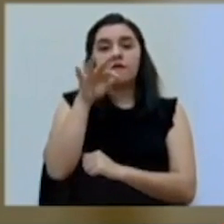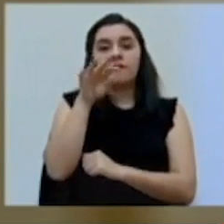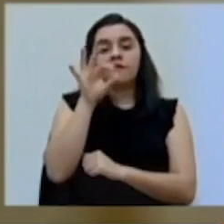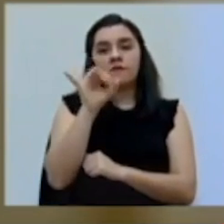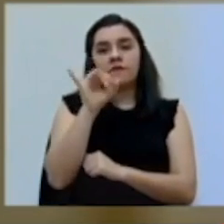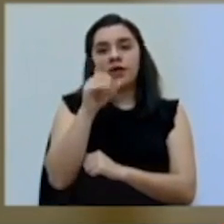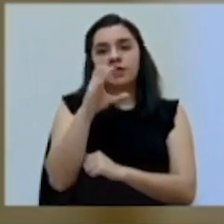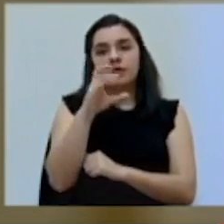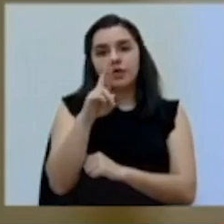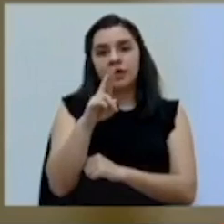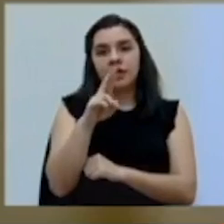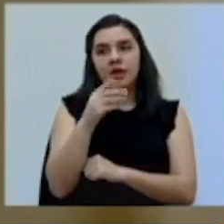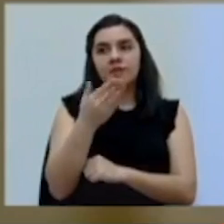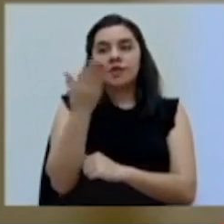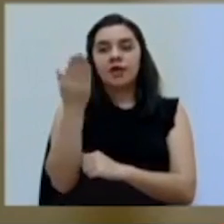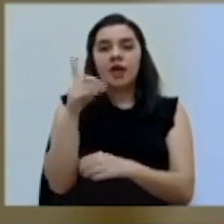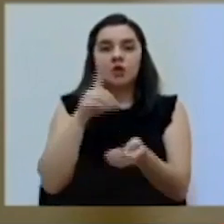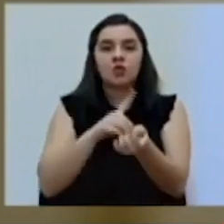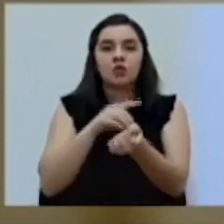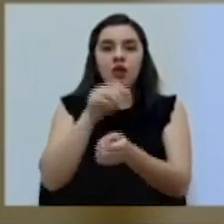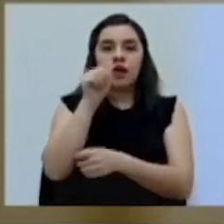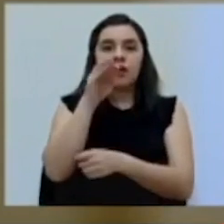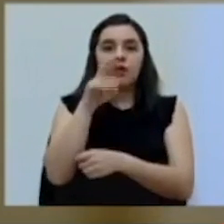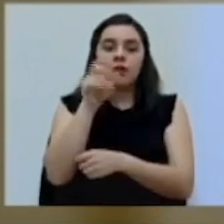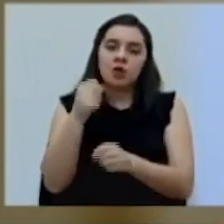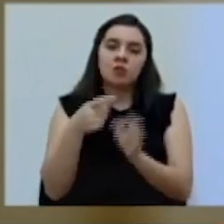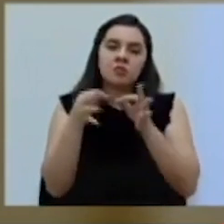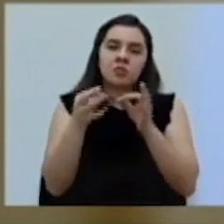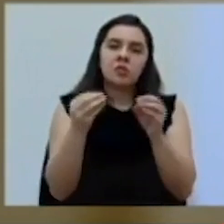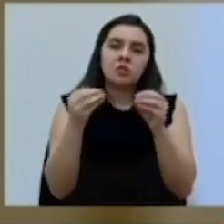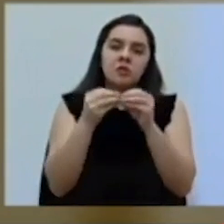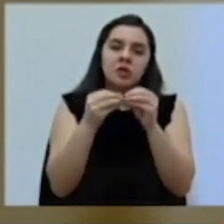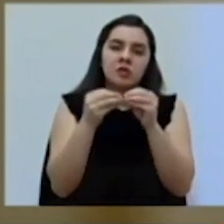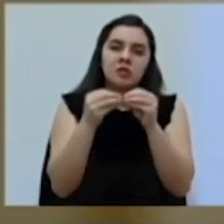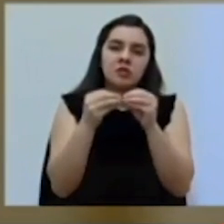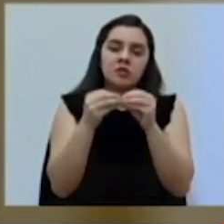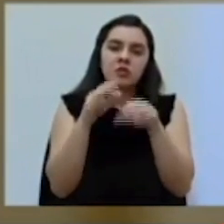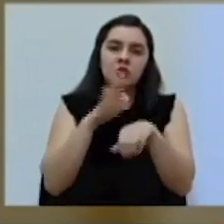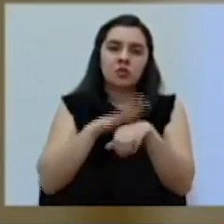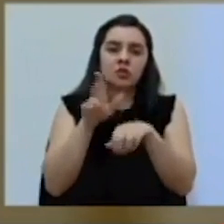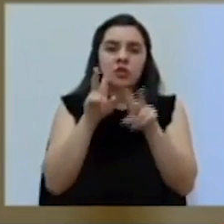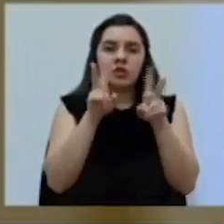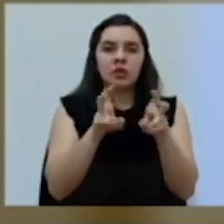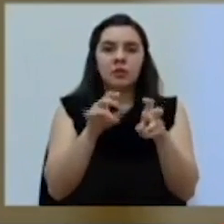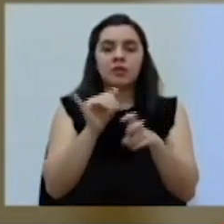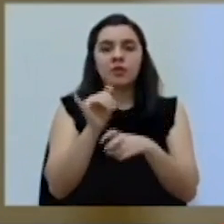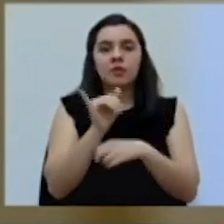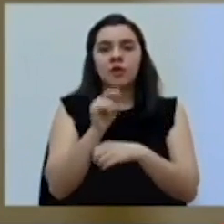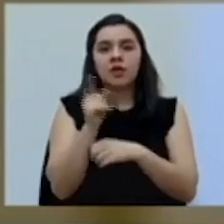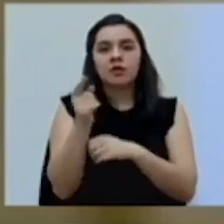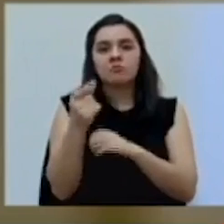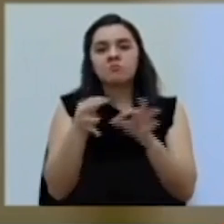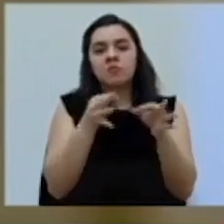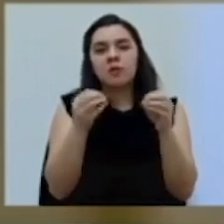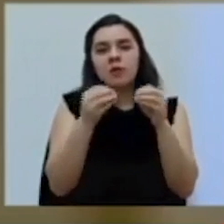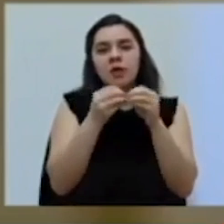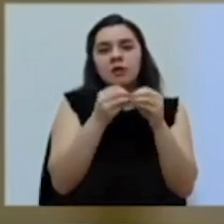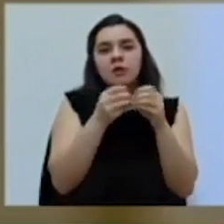Abarca puede referirse mucho más. Eso ya se ha considerado y ella nos va a explicar que básicamente ya está contemplado el asunto del manejo de